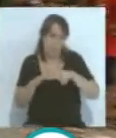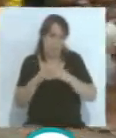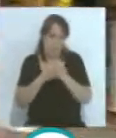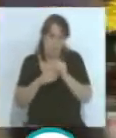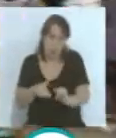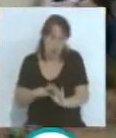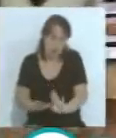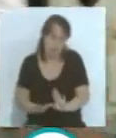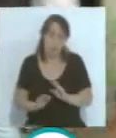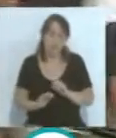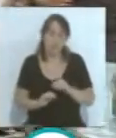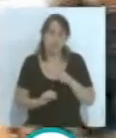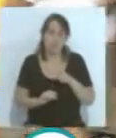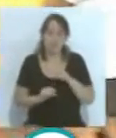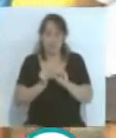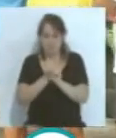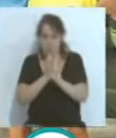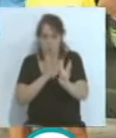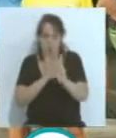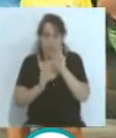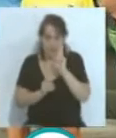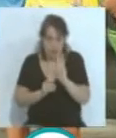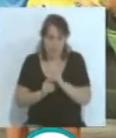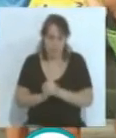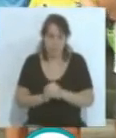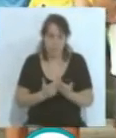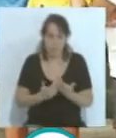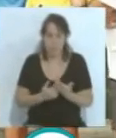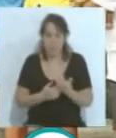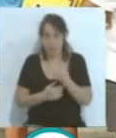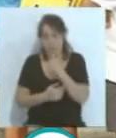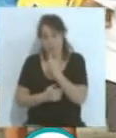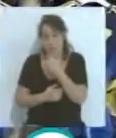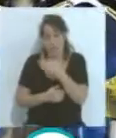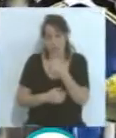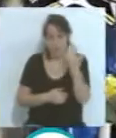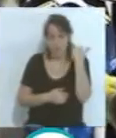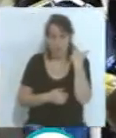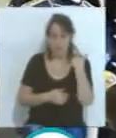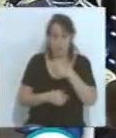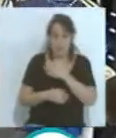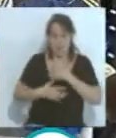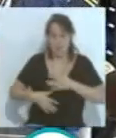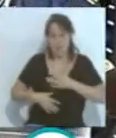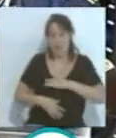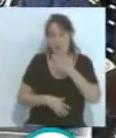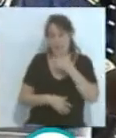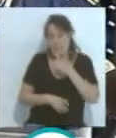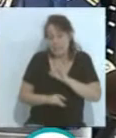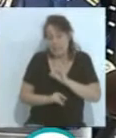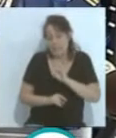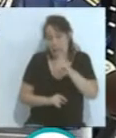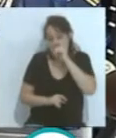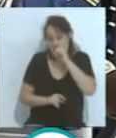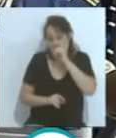veían estas colas. Y bueno, como decía antes Beatriz, la amarilla, bueno, es clásica, tampoco